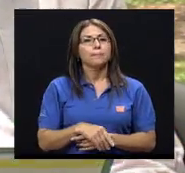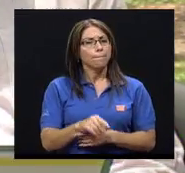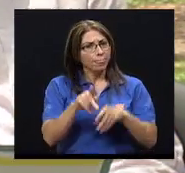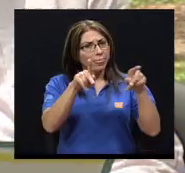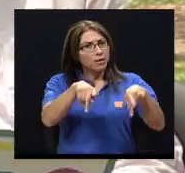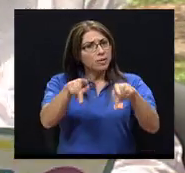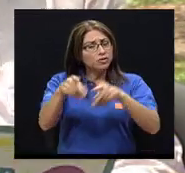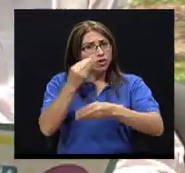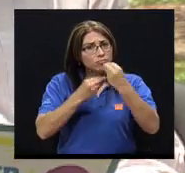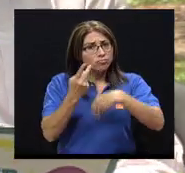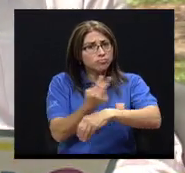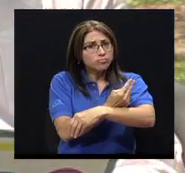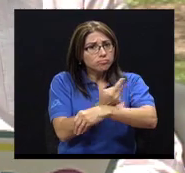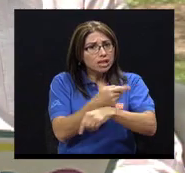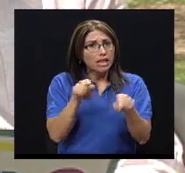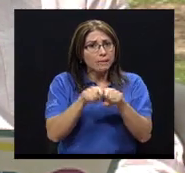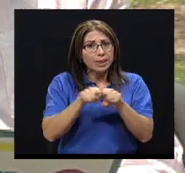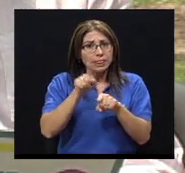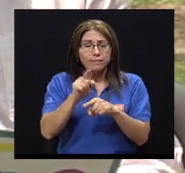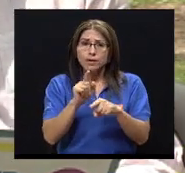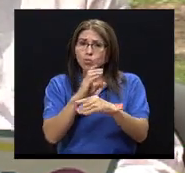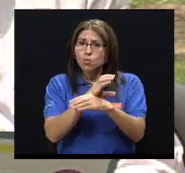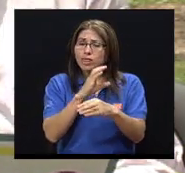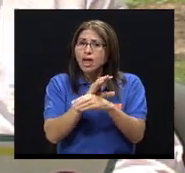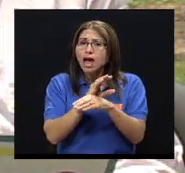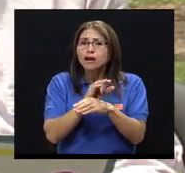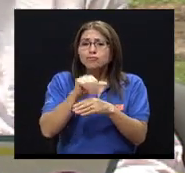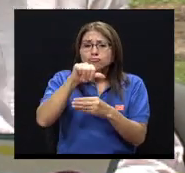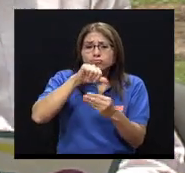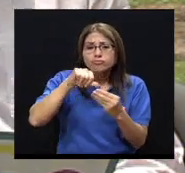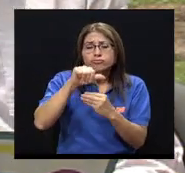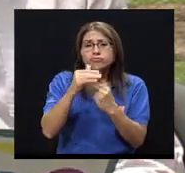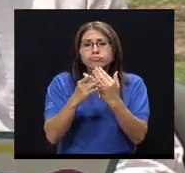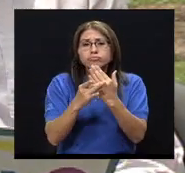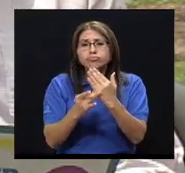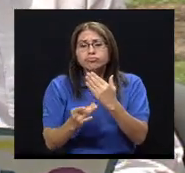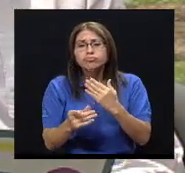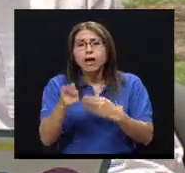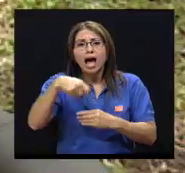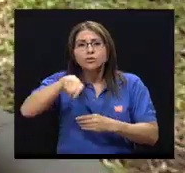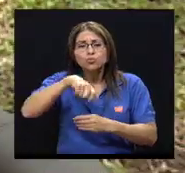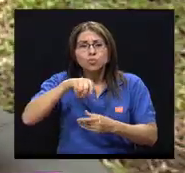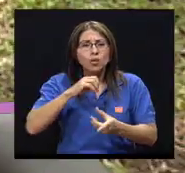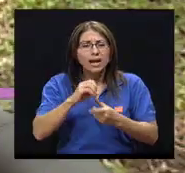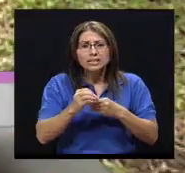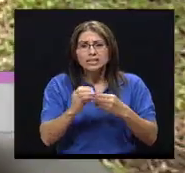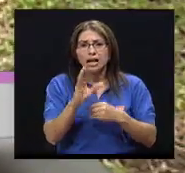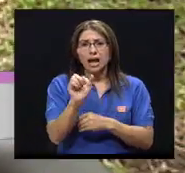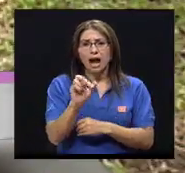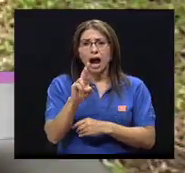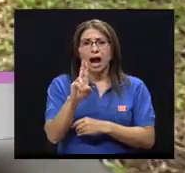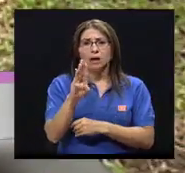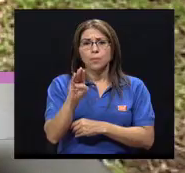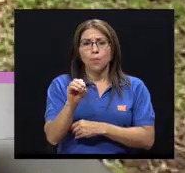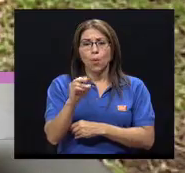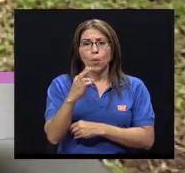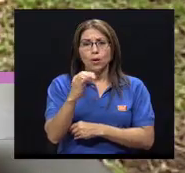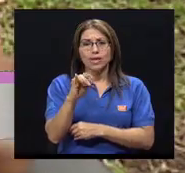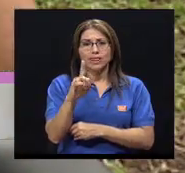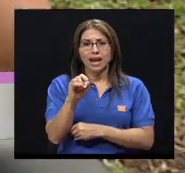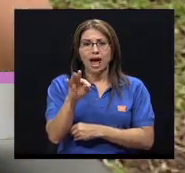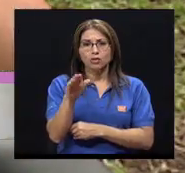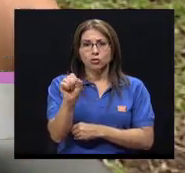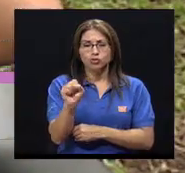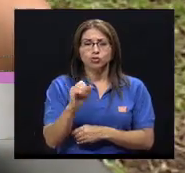manera, vigilar el consumo de exceso de grasas, carbohidratos, azúcares? Pues sí, en realidad todos.